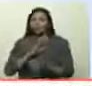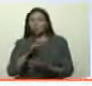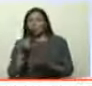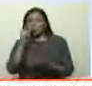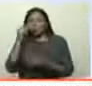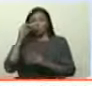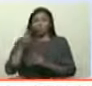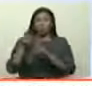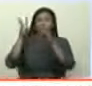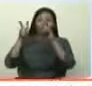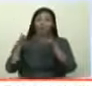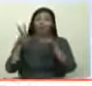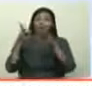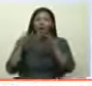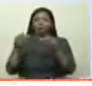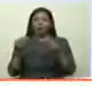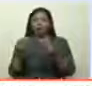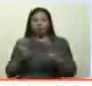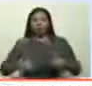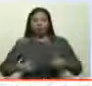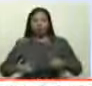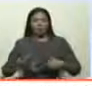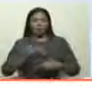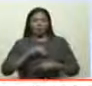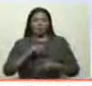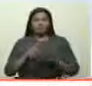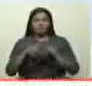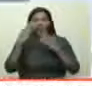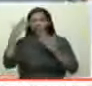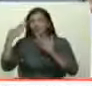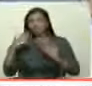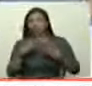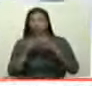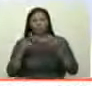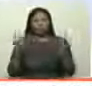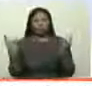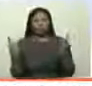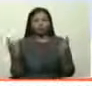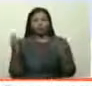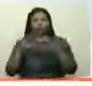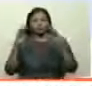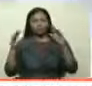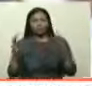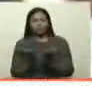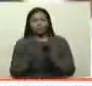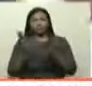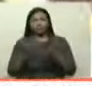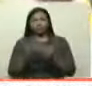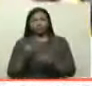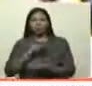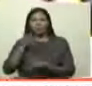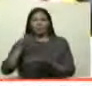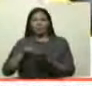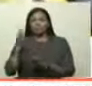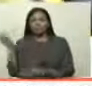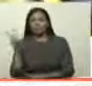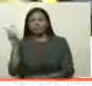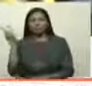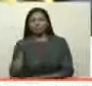grupo Resistencia, etcétera, etcétera. Bueno, mi saludo a todos los rockeros y rockeras de nuestra Venezuela.